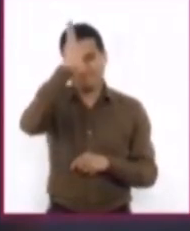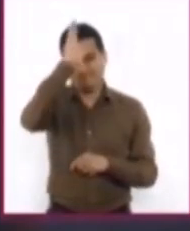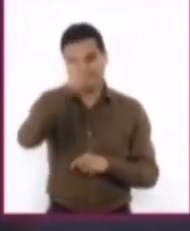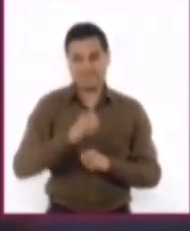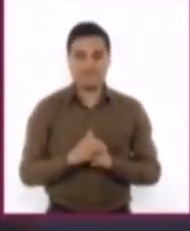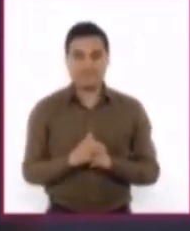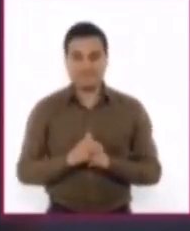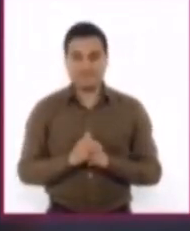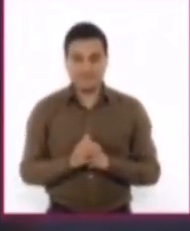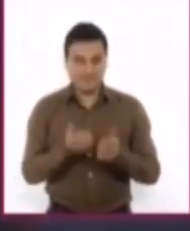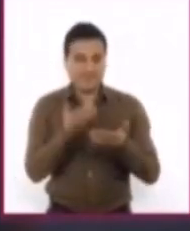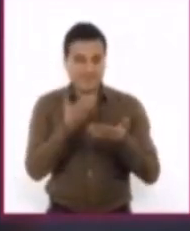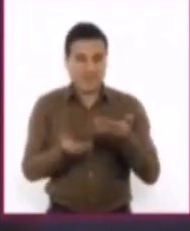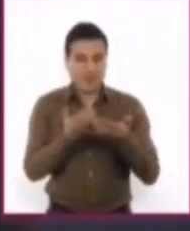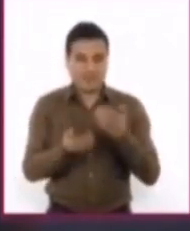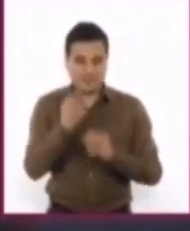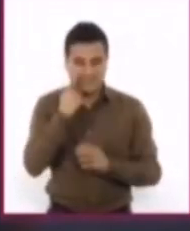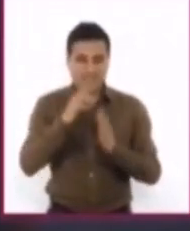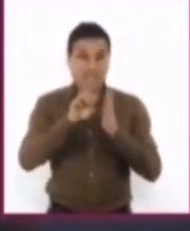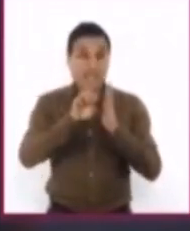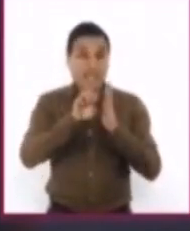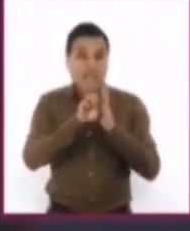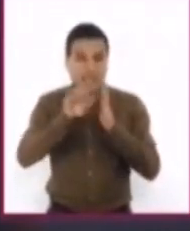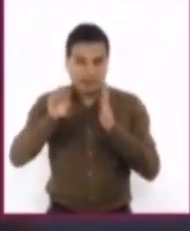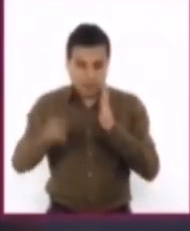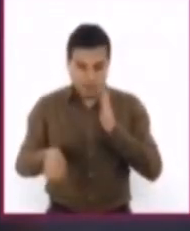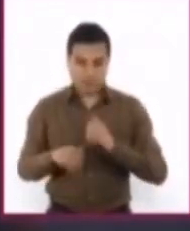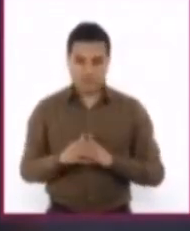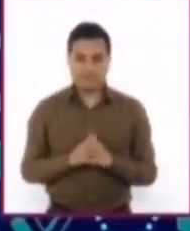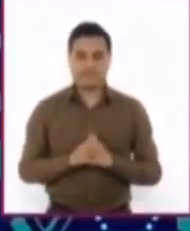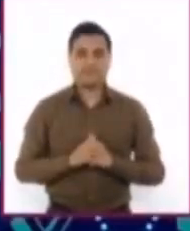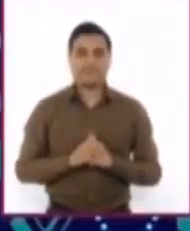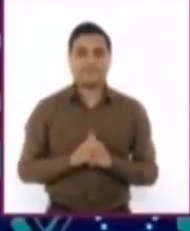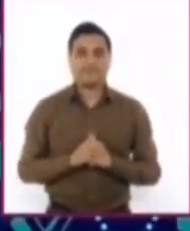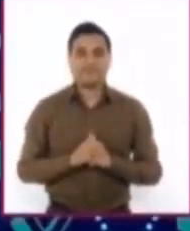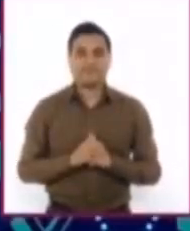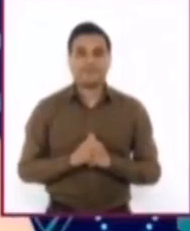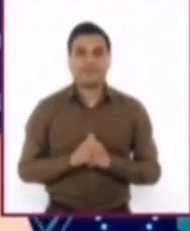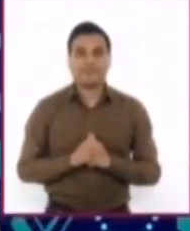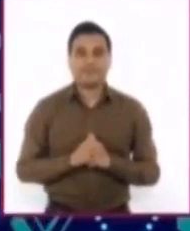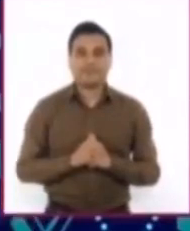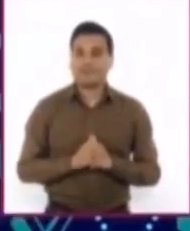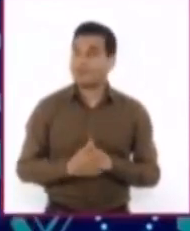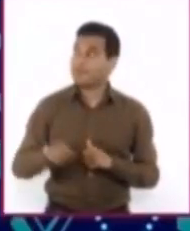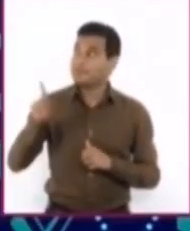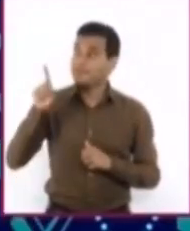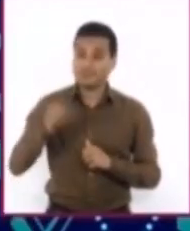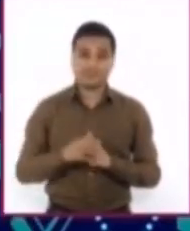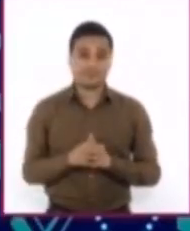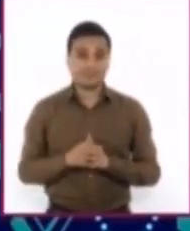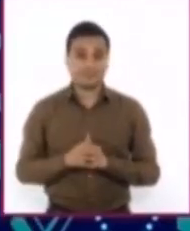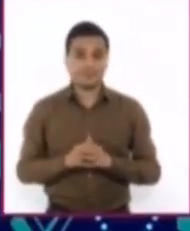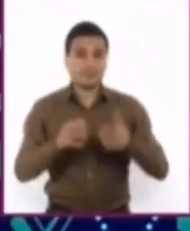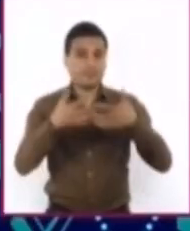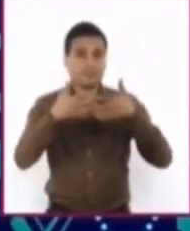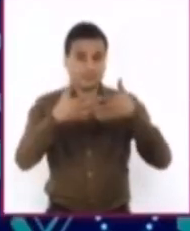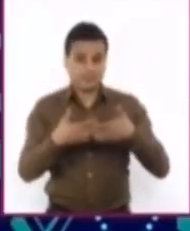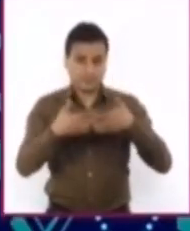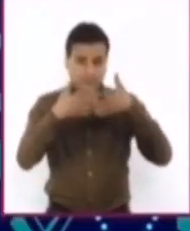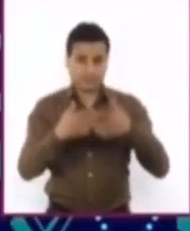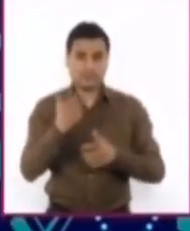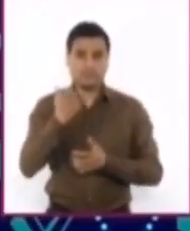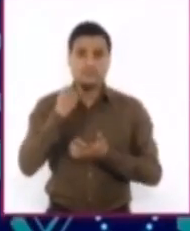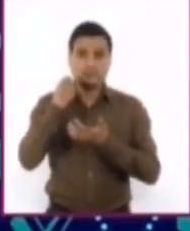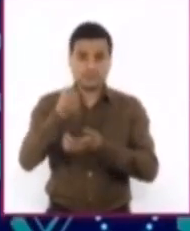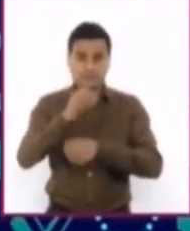Ahora, veamos unos ejemplos con expresiones concesivas. La compañía invertirá en energía nuclear